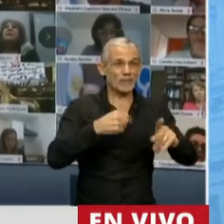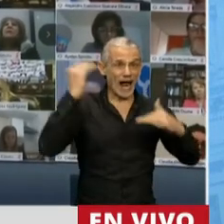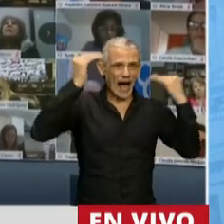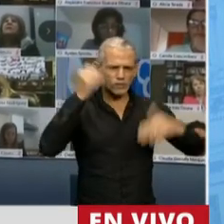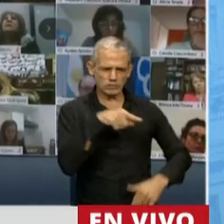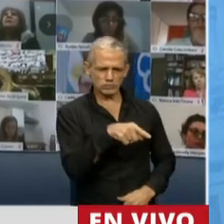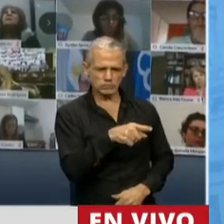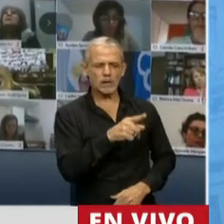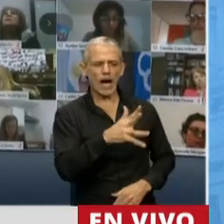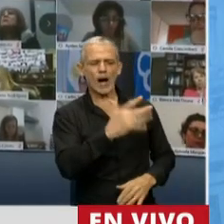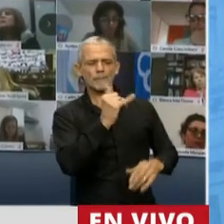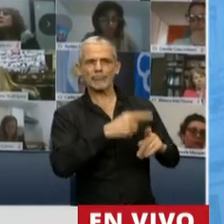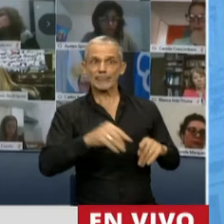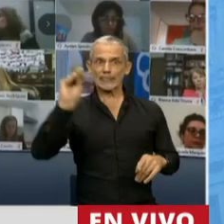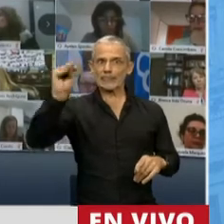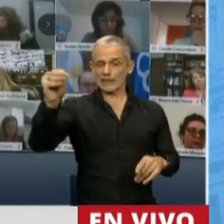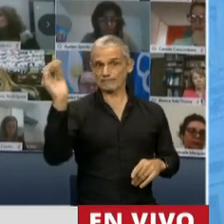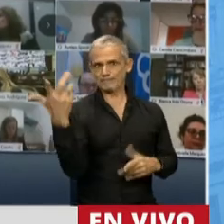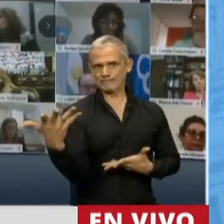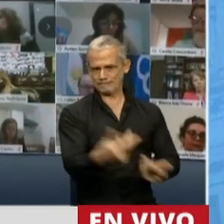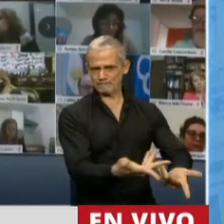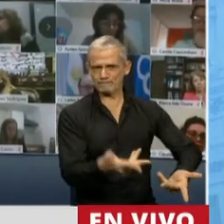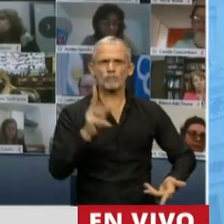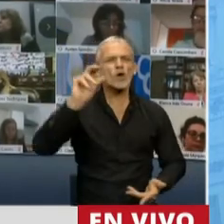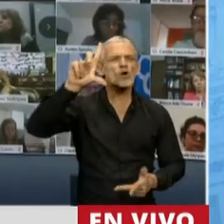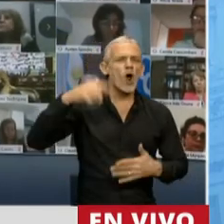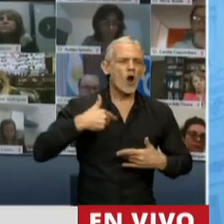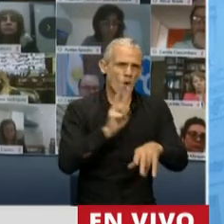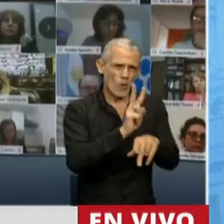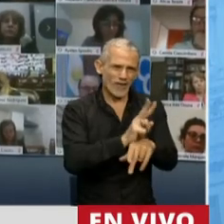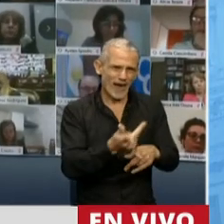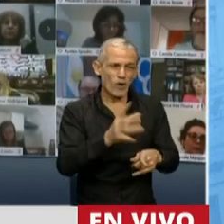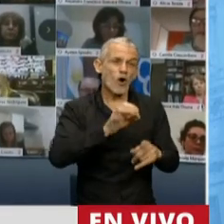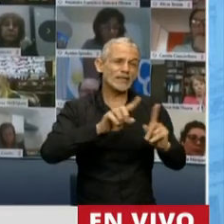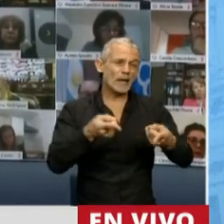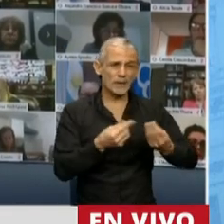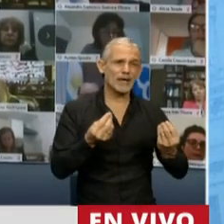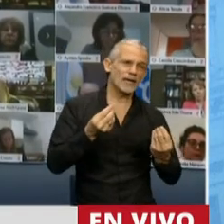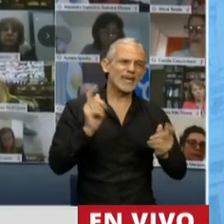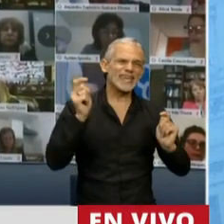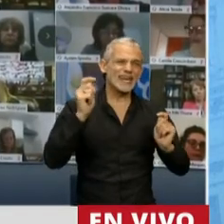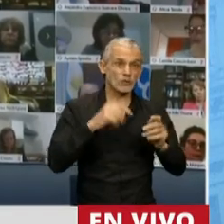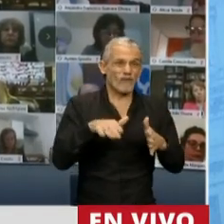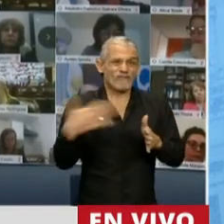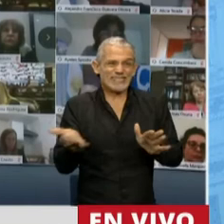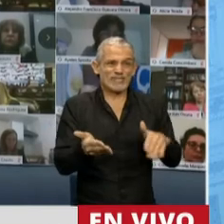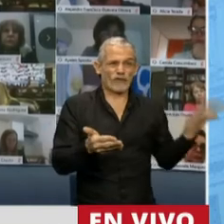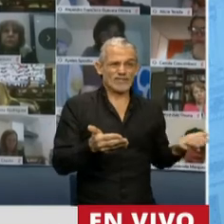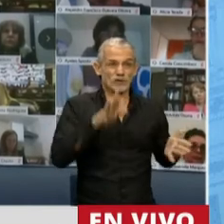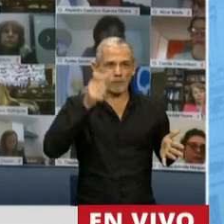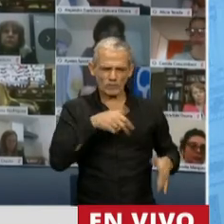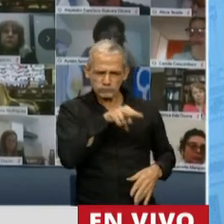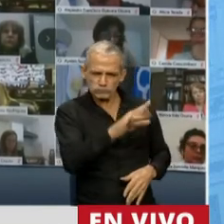adultos que pueden conocer esta situación, ya sea desde el rol de cuidado o desde el rol de un buen vecino o de un buen